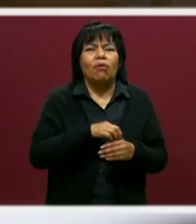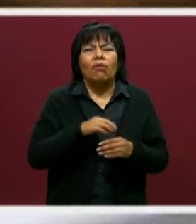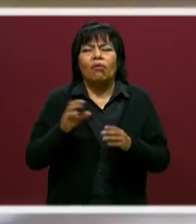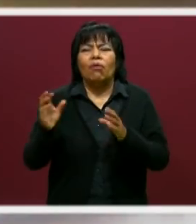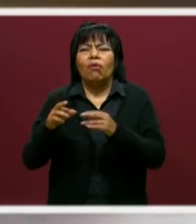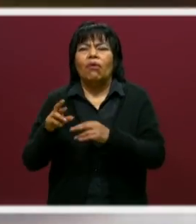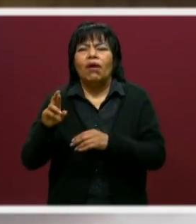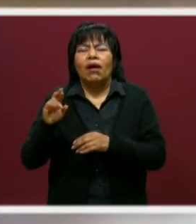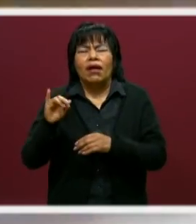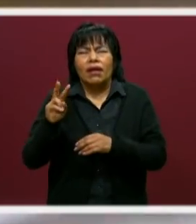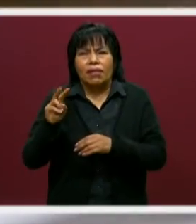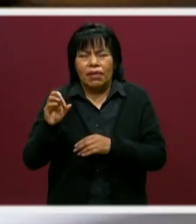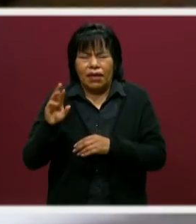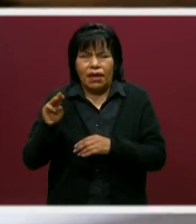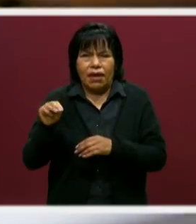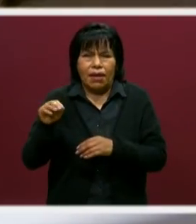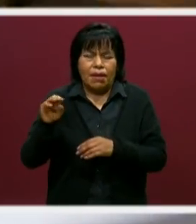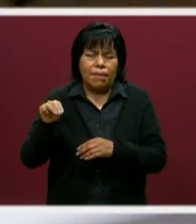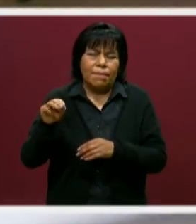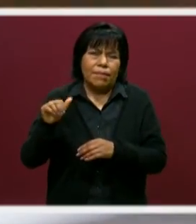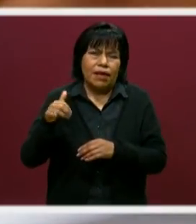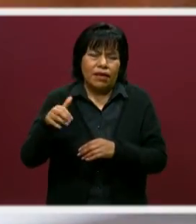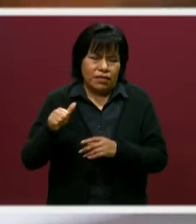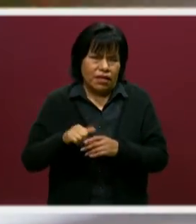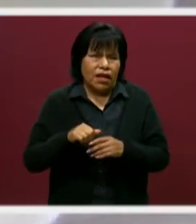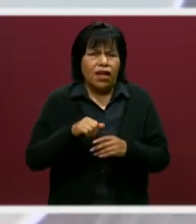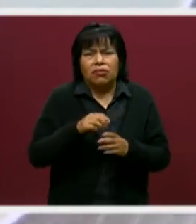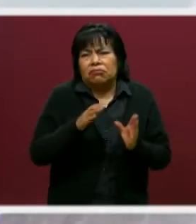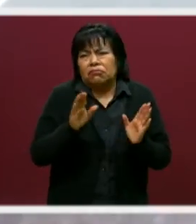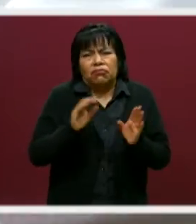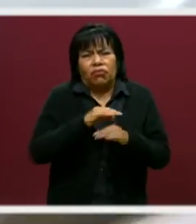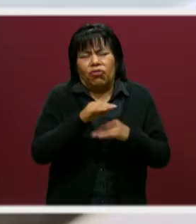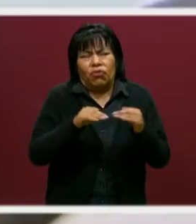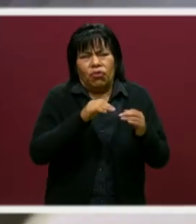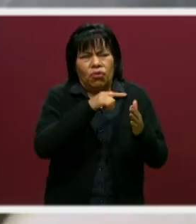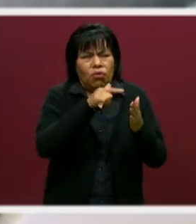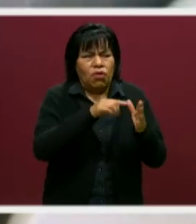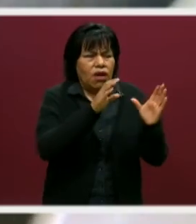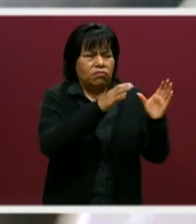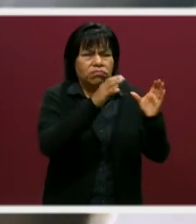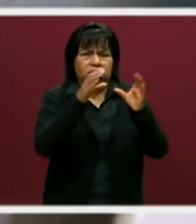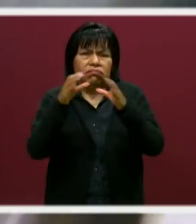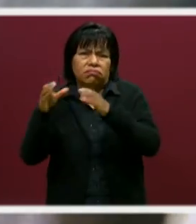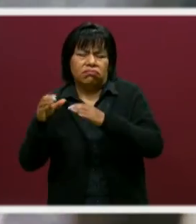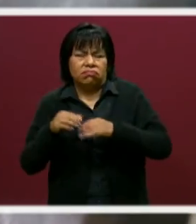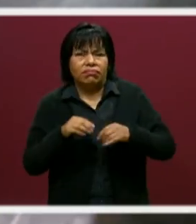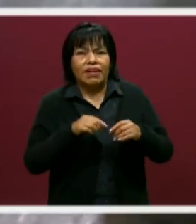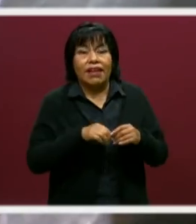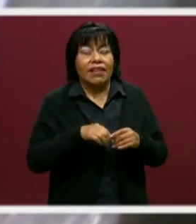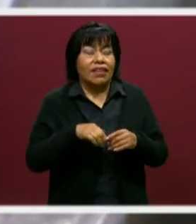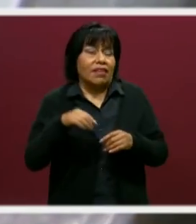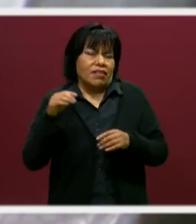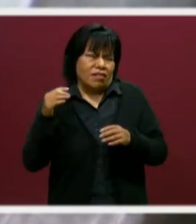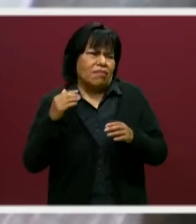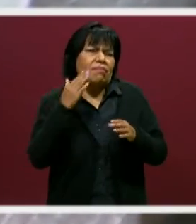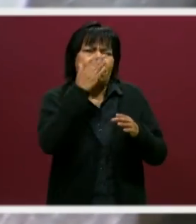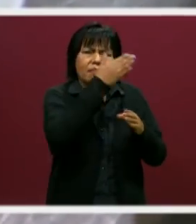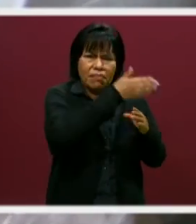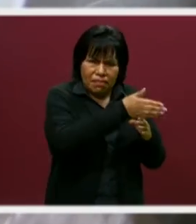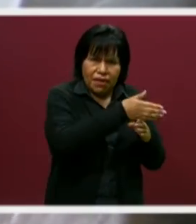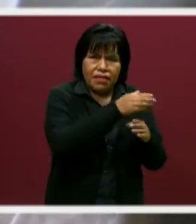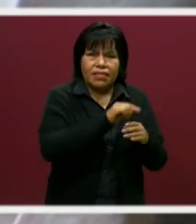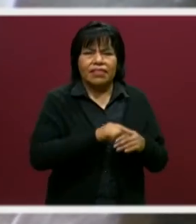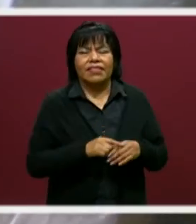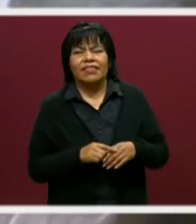de Puerto Vallarta, diferentes lugares donde tenemos también contacto y vínculo. Y, bueno, los enviamos allá. Esto que estamos